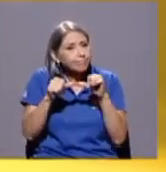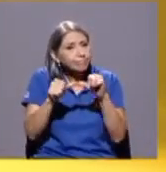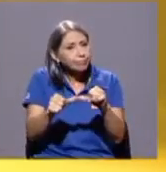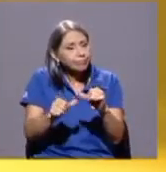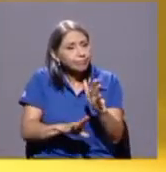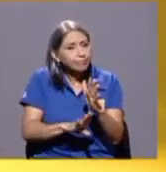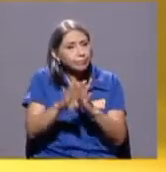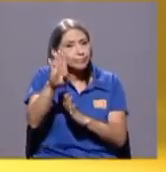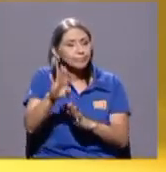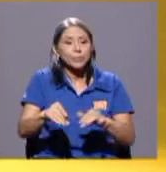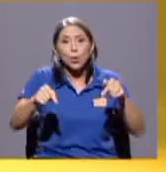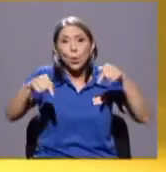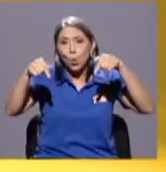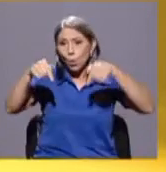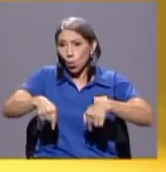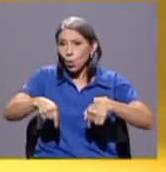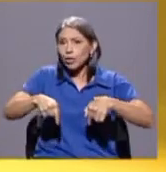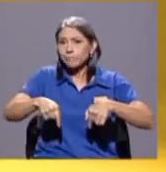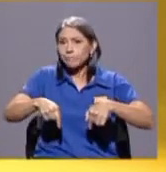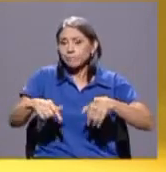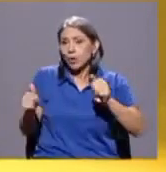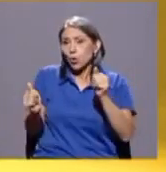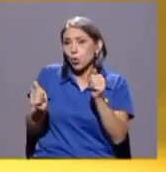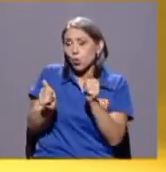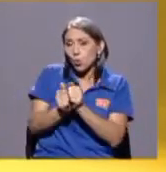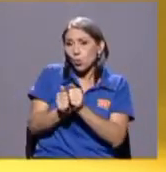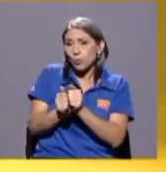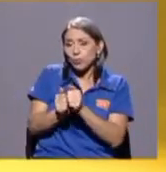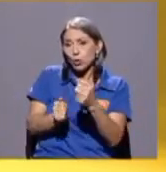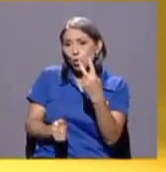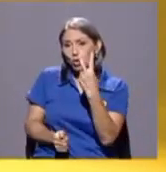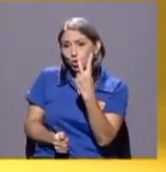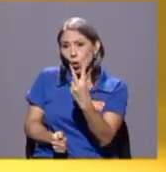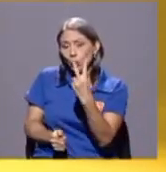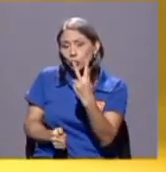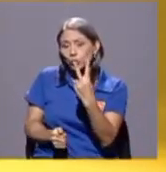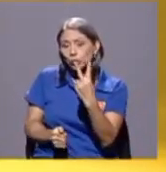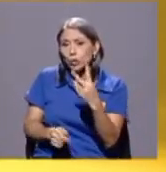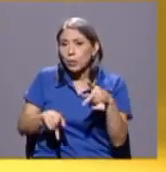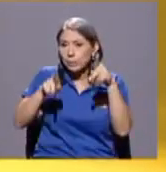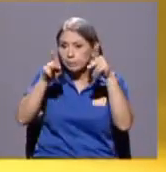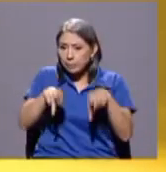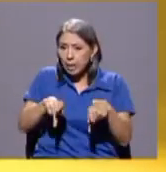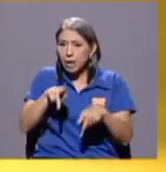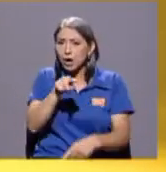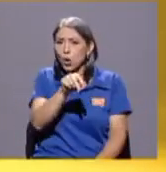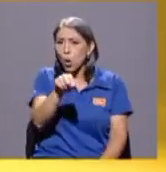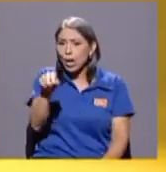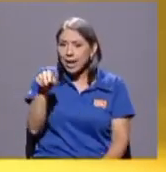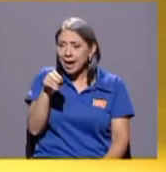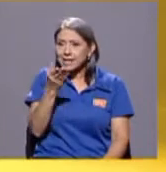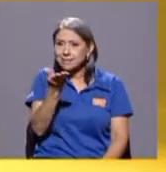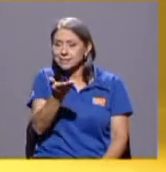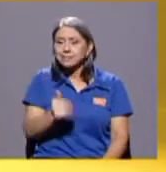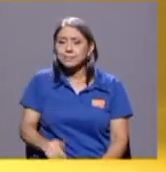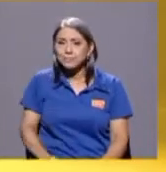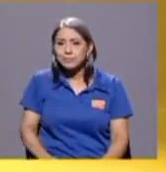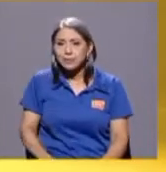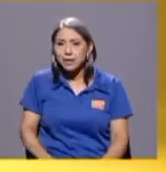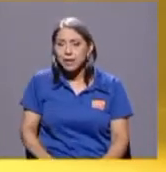Hoy estoy junto con dos admirados colegas, con dos